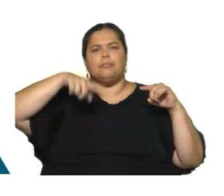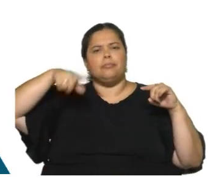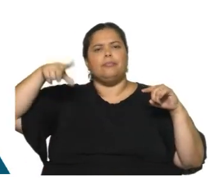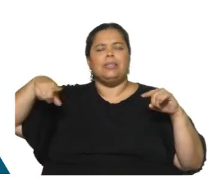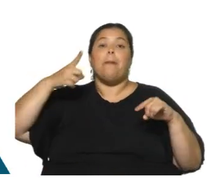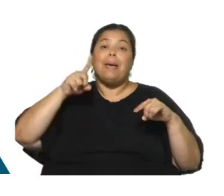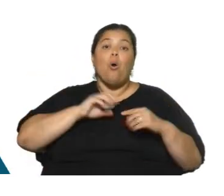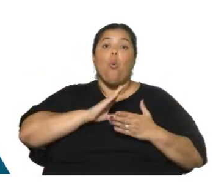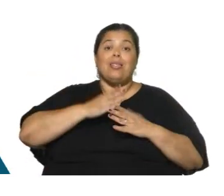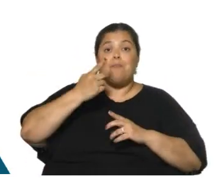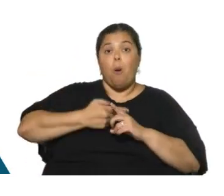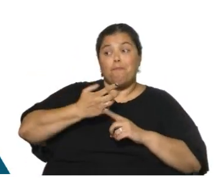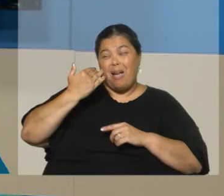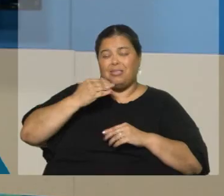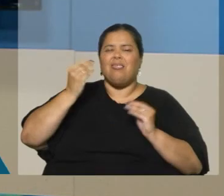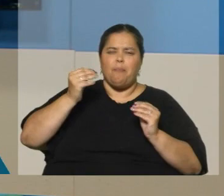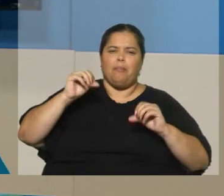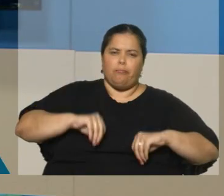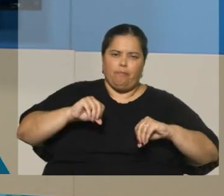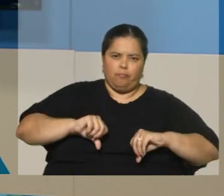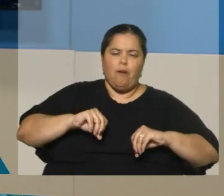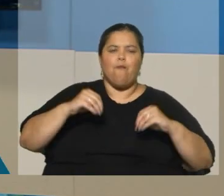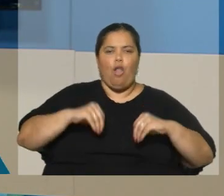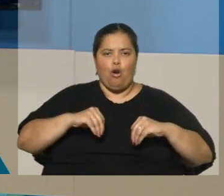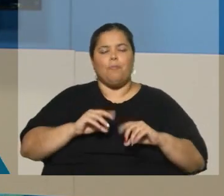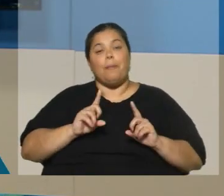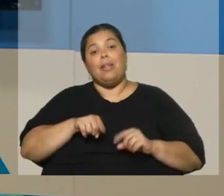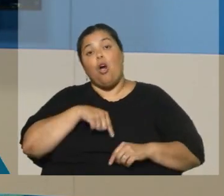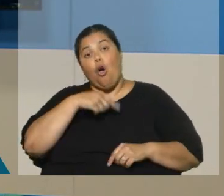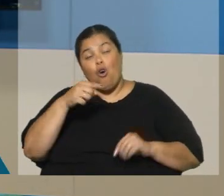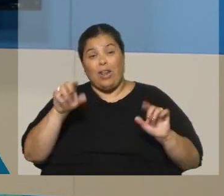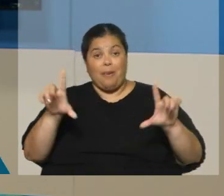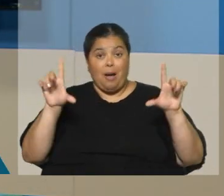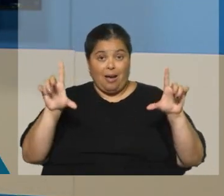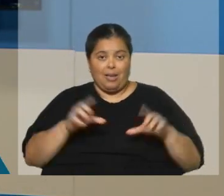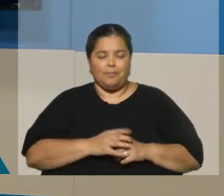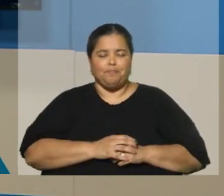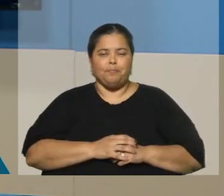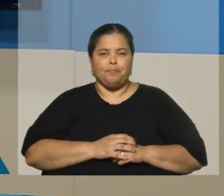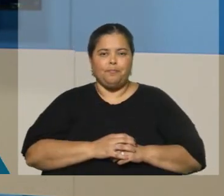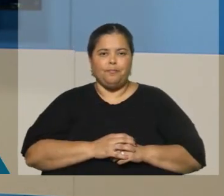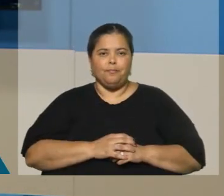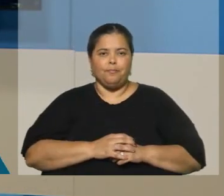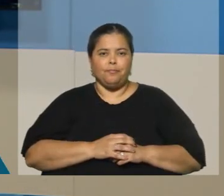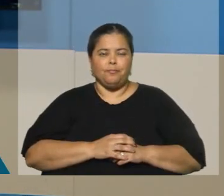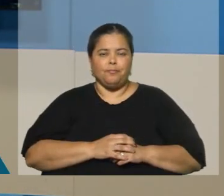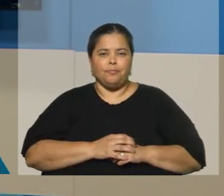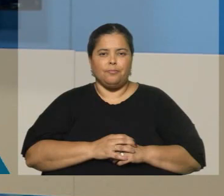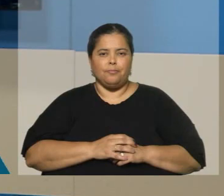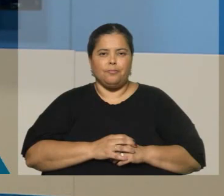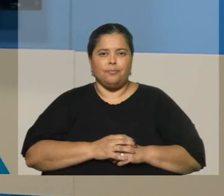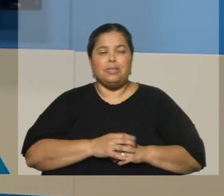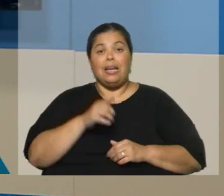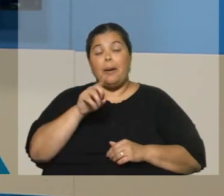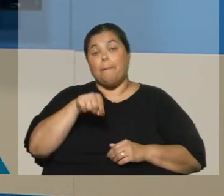últimos meses. Pensando ya, o pasando, mejor dicho, a la siguiente imagen, lo que se refleja acá, ahora en la gráfica, que queramos